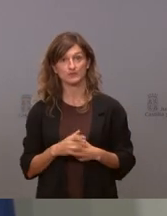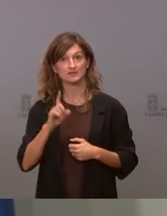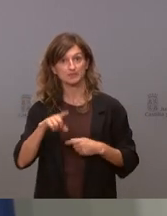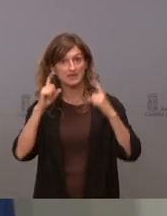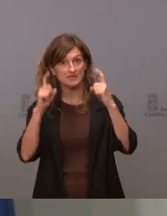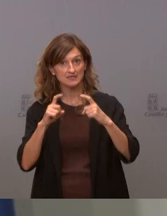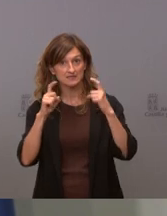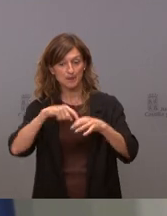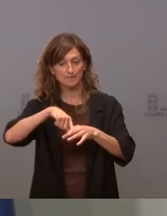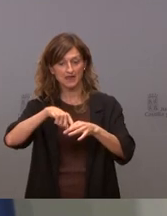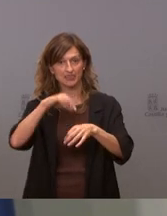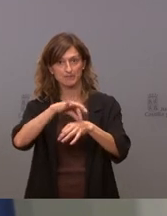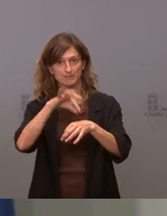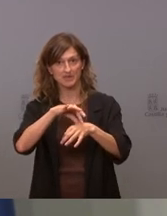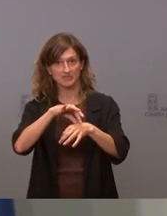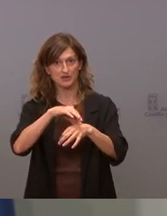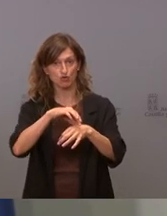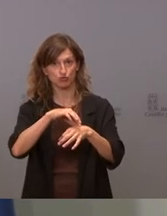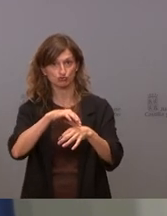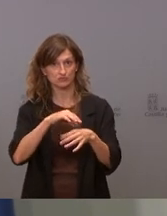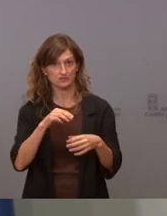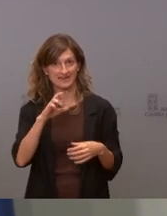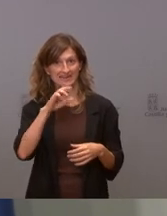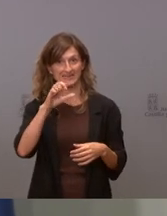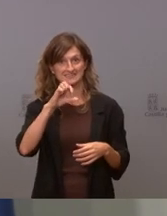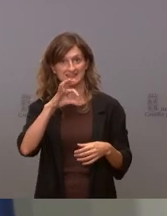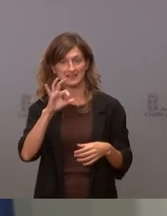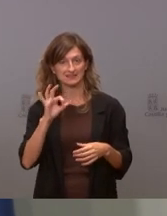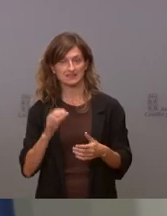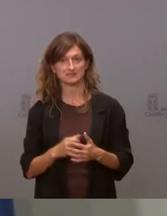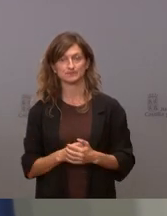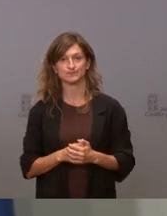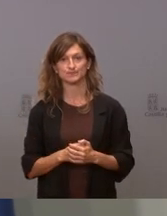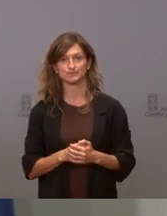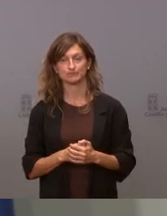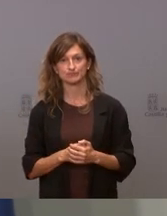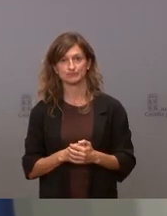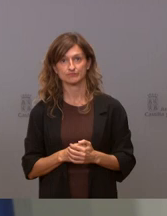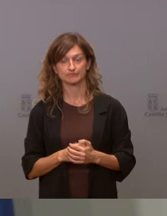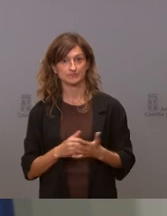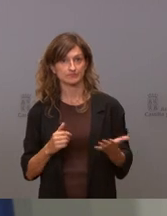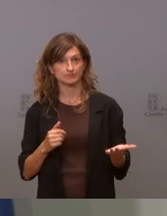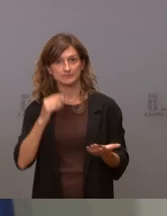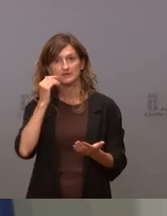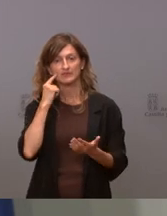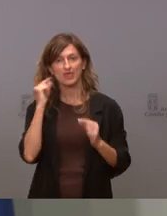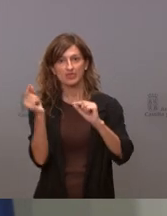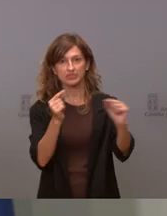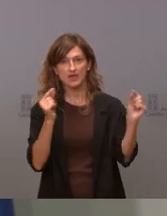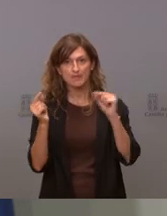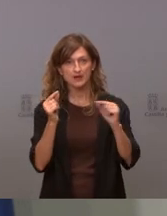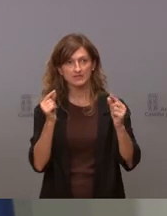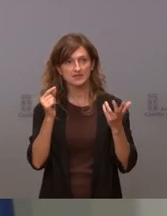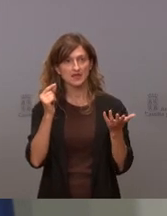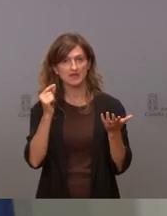las plazas de médicos residentes, más de un 40%, alrededor de un 40%. no se sostiene un debate sobre